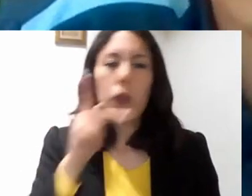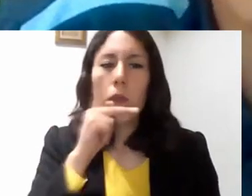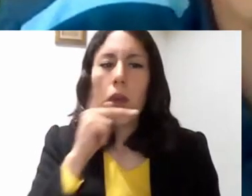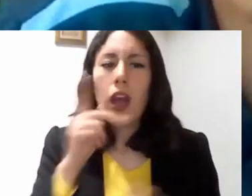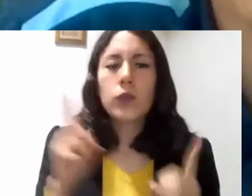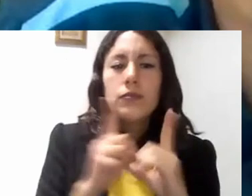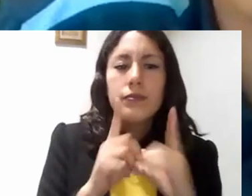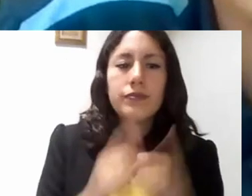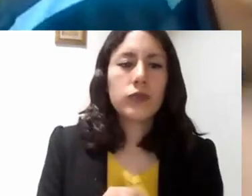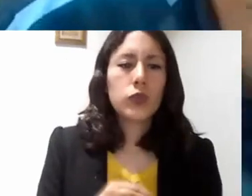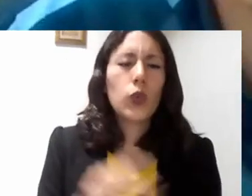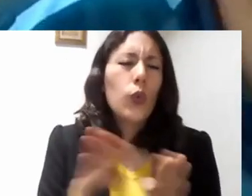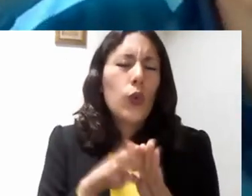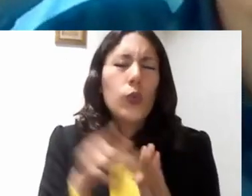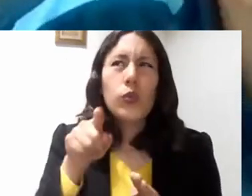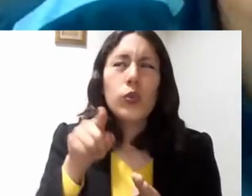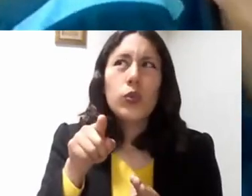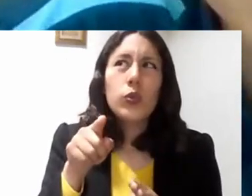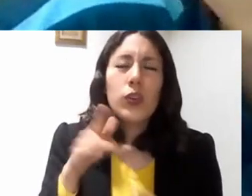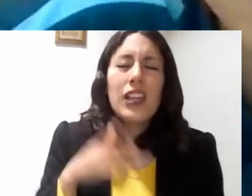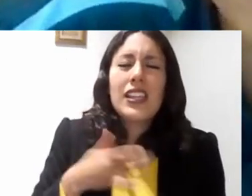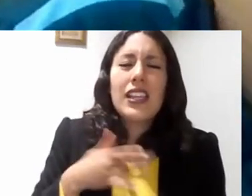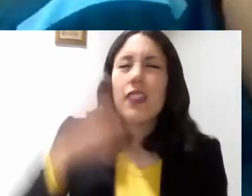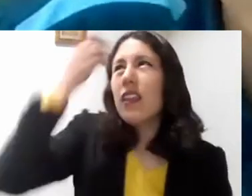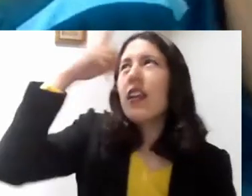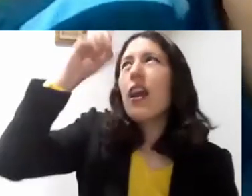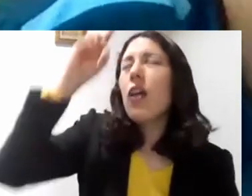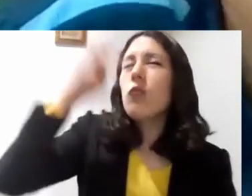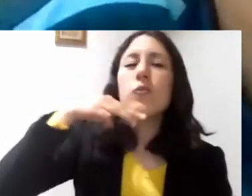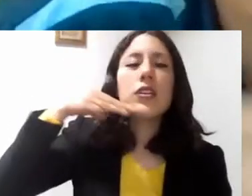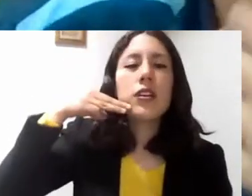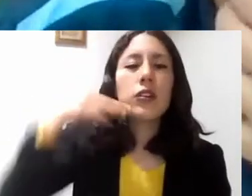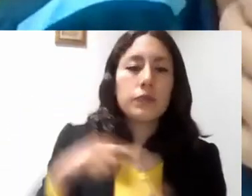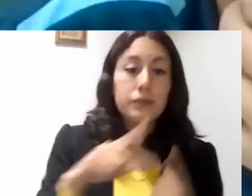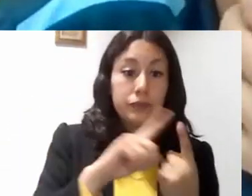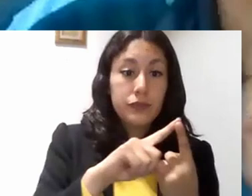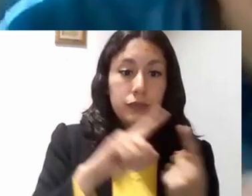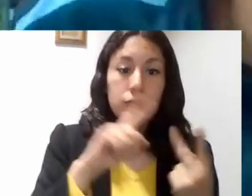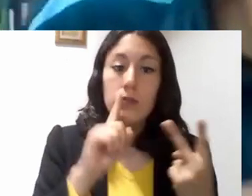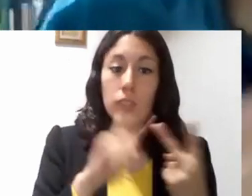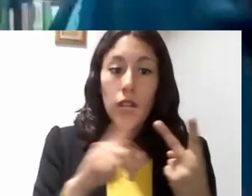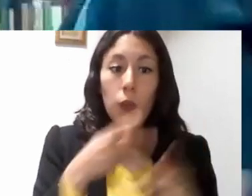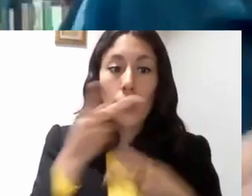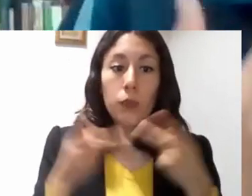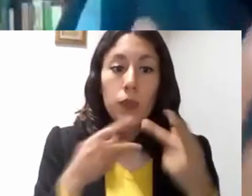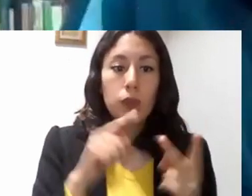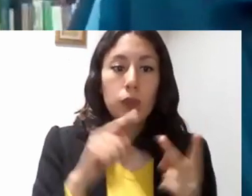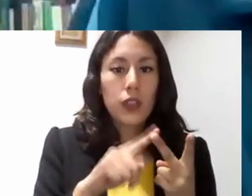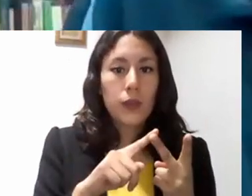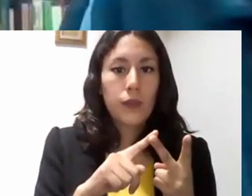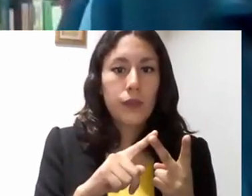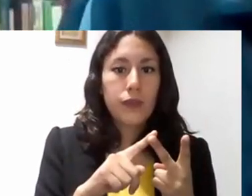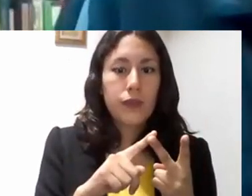misericordia de Dios? Segundo, ¿cómo te invita el Señor en concreto? Muy en particular a responder a ese amor, a esa